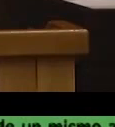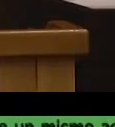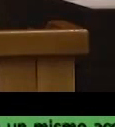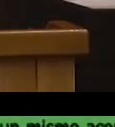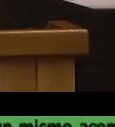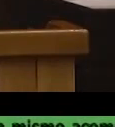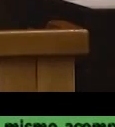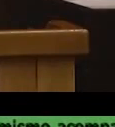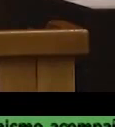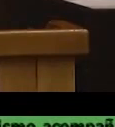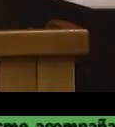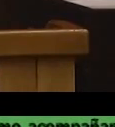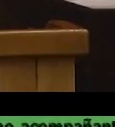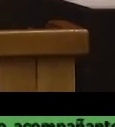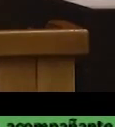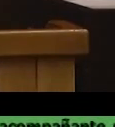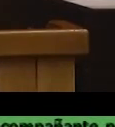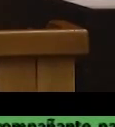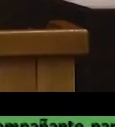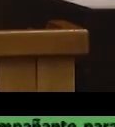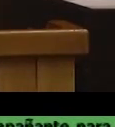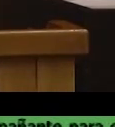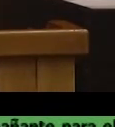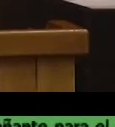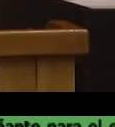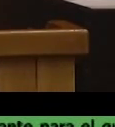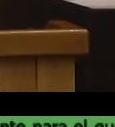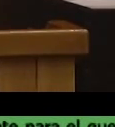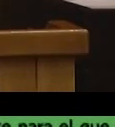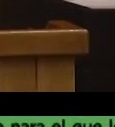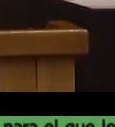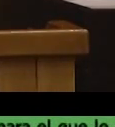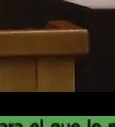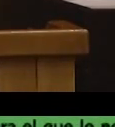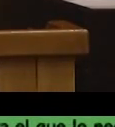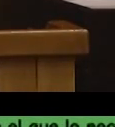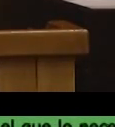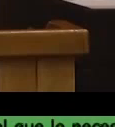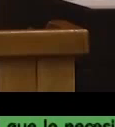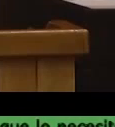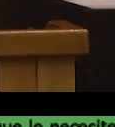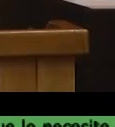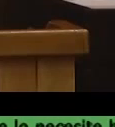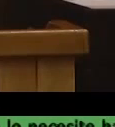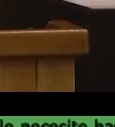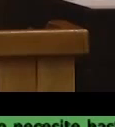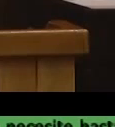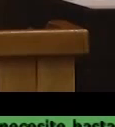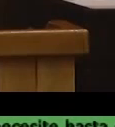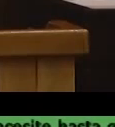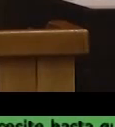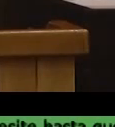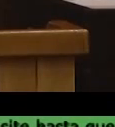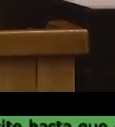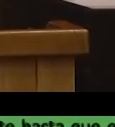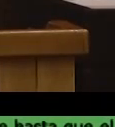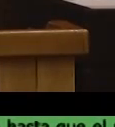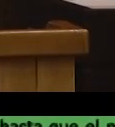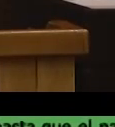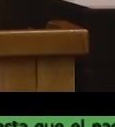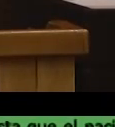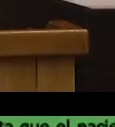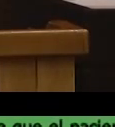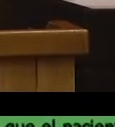adversario sin rendirse hablo por supuesto de Fidel de Raúl de la generación del